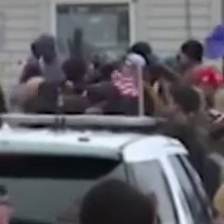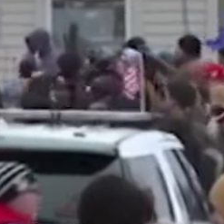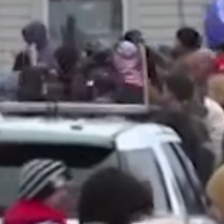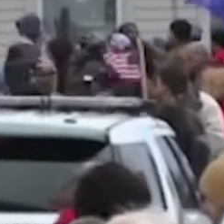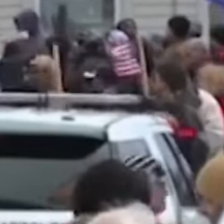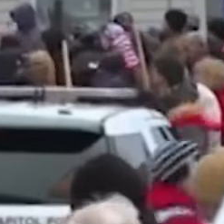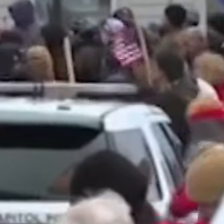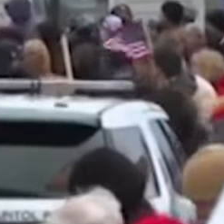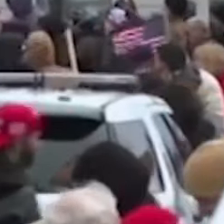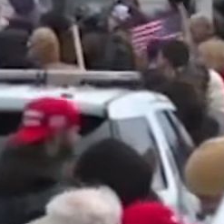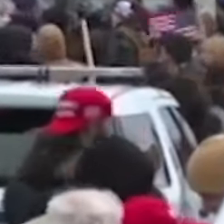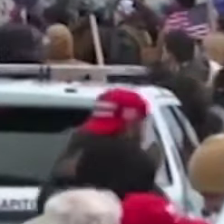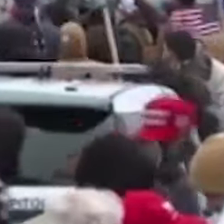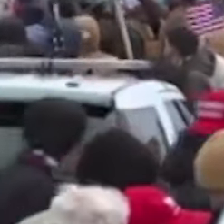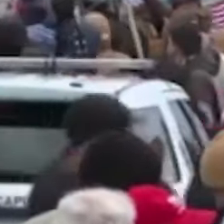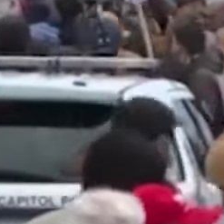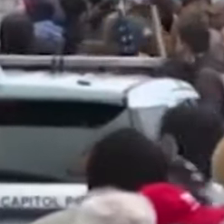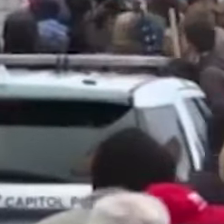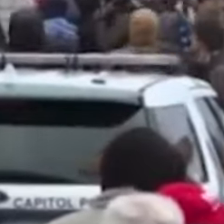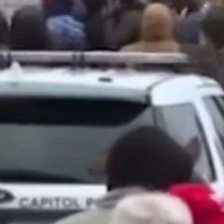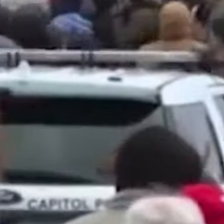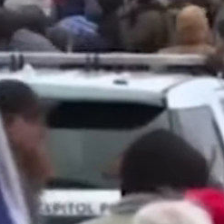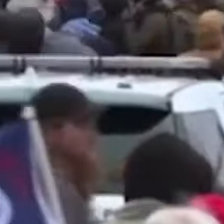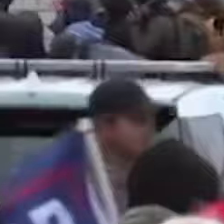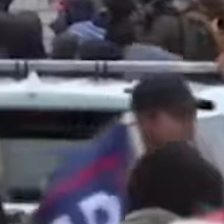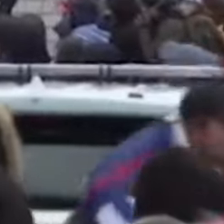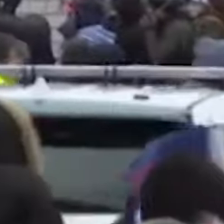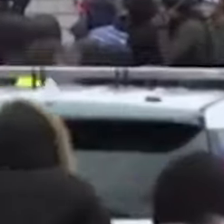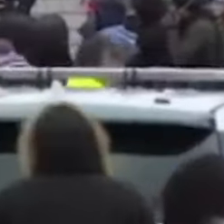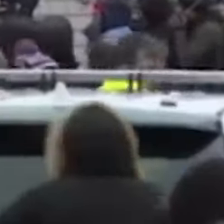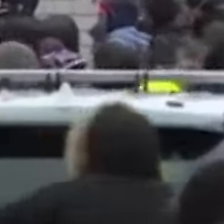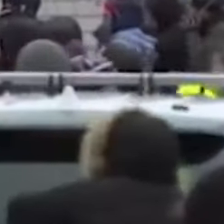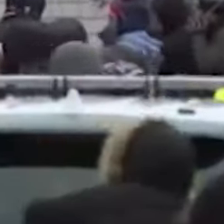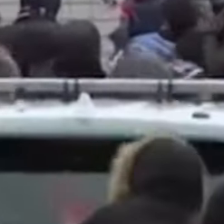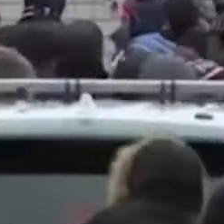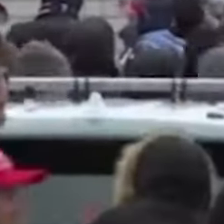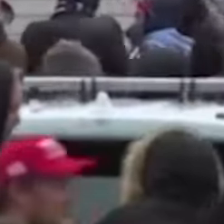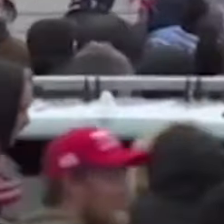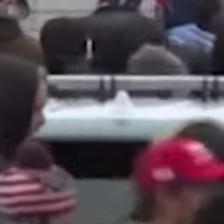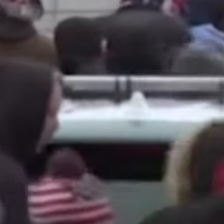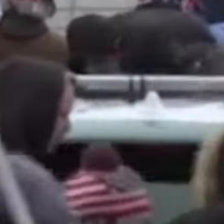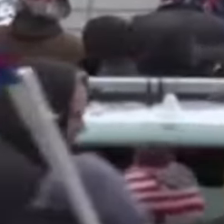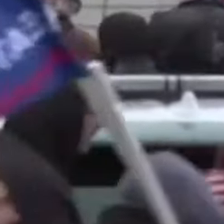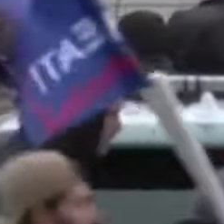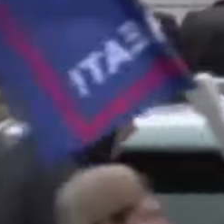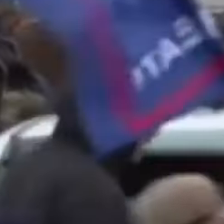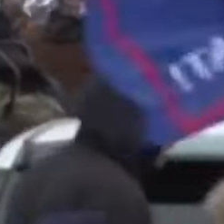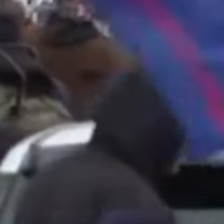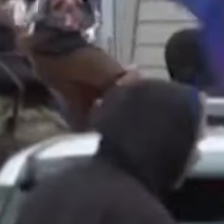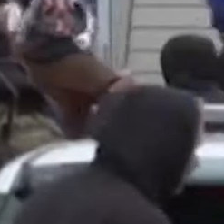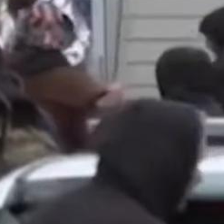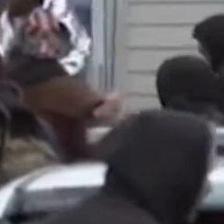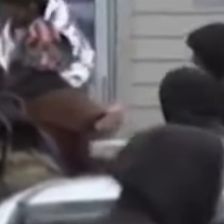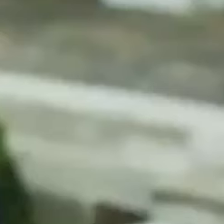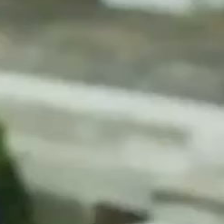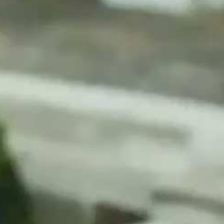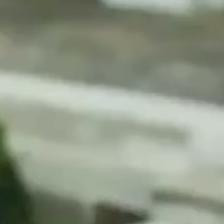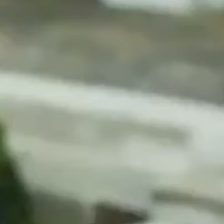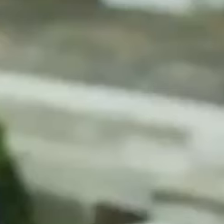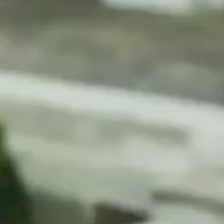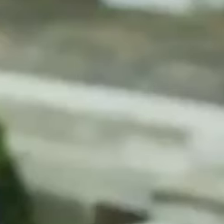Ante la violencia desatada, Trump pidió a sus seguidores en un mensaje grabado volver a casa, pero insistió en sus acusaciones de fraude.